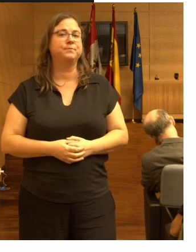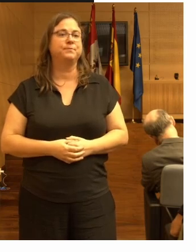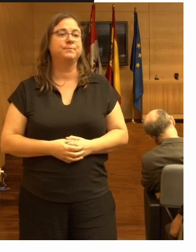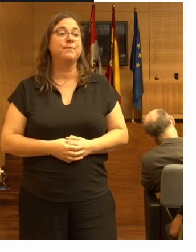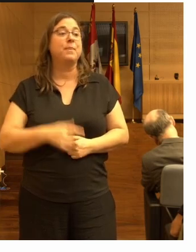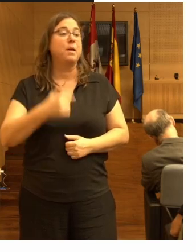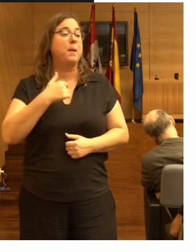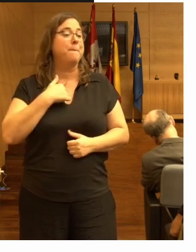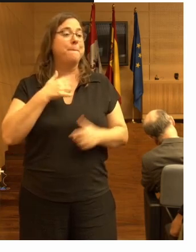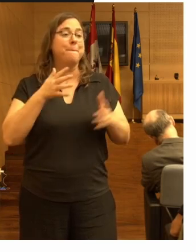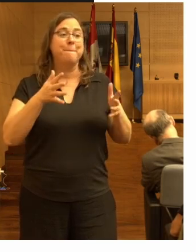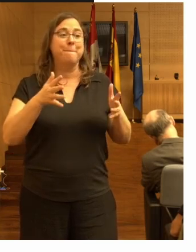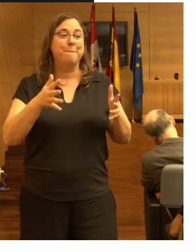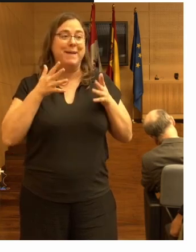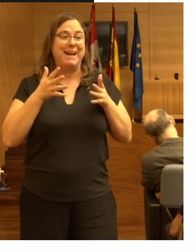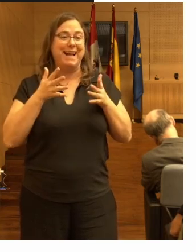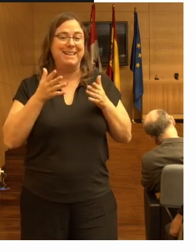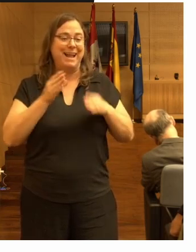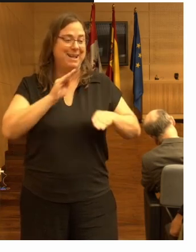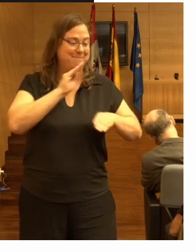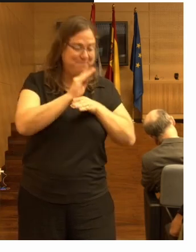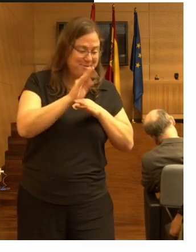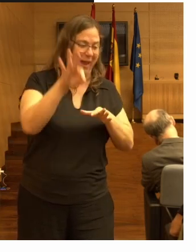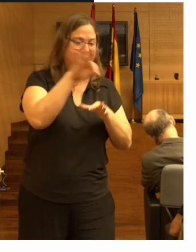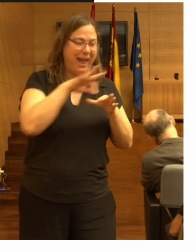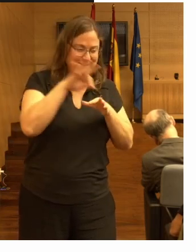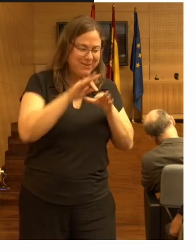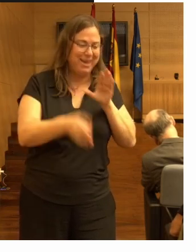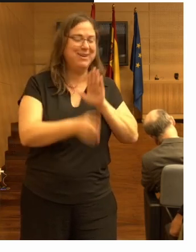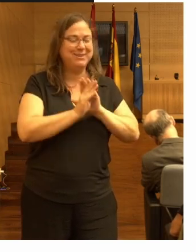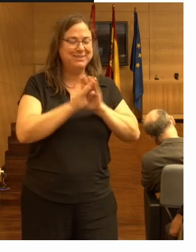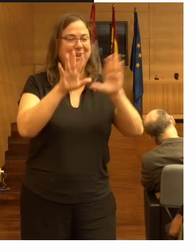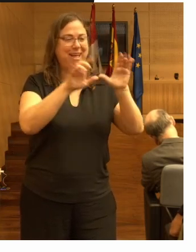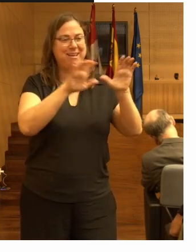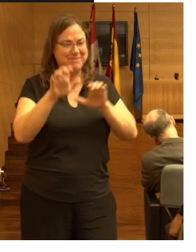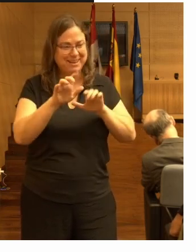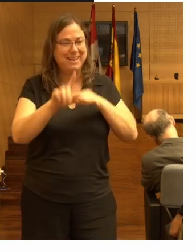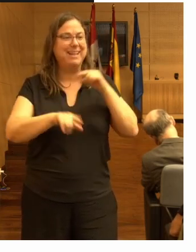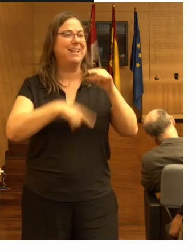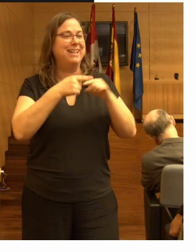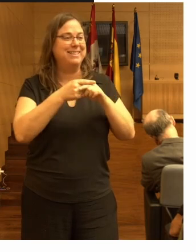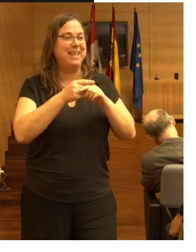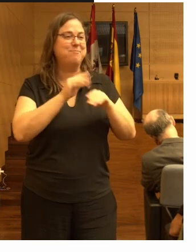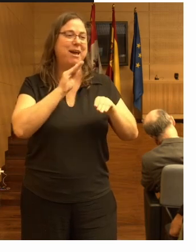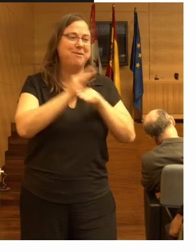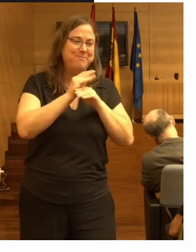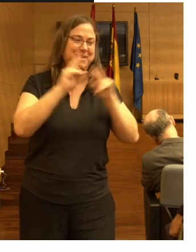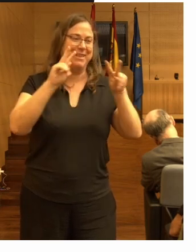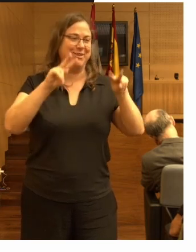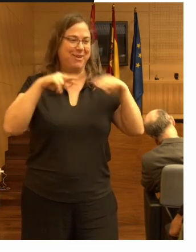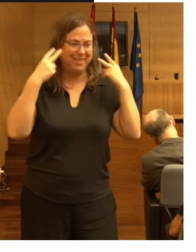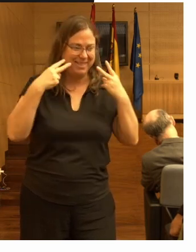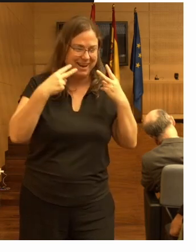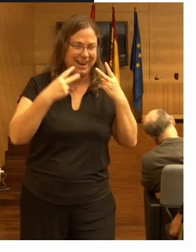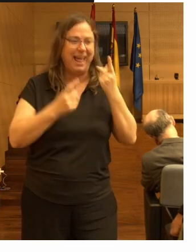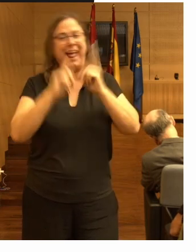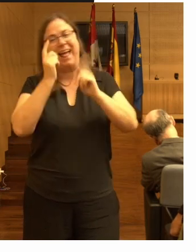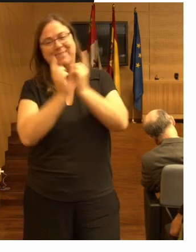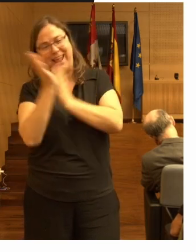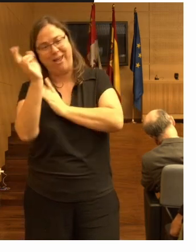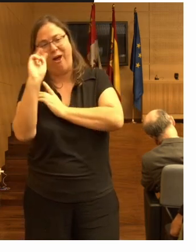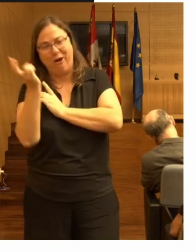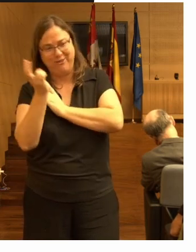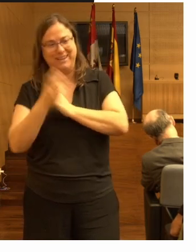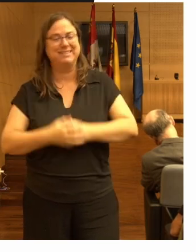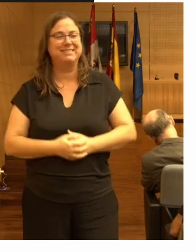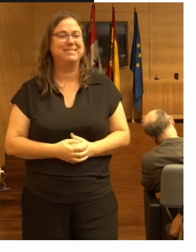me encantaría invitaros a un café y seguir aprendiendo con vosotros y después invitaría a cenar y bueno ahí hablaríamos otras cosas porque creo